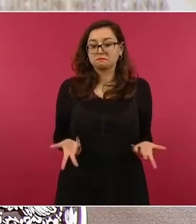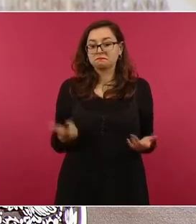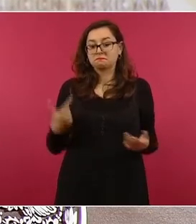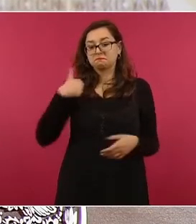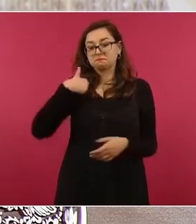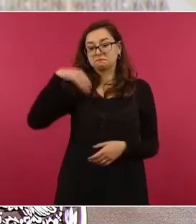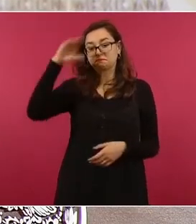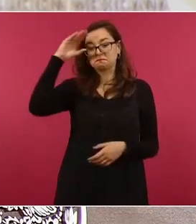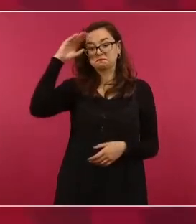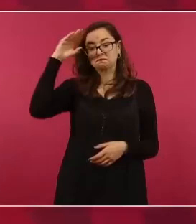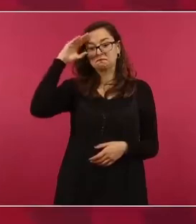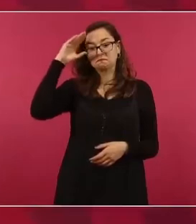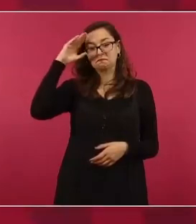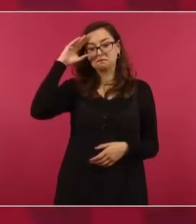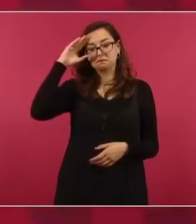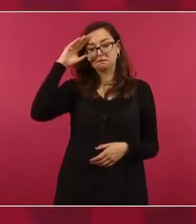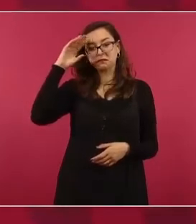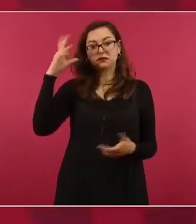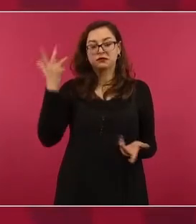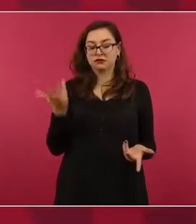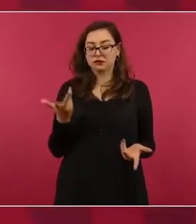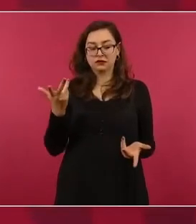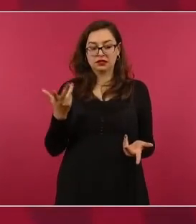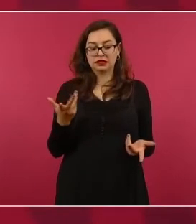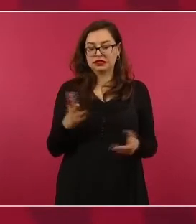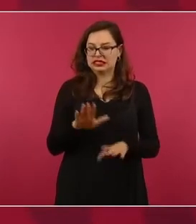una persecución.